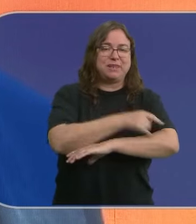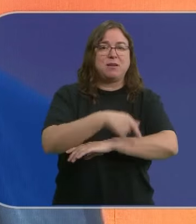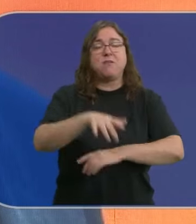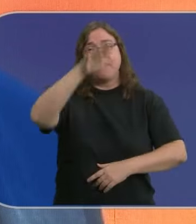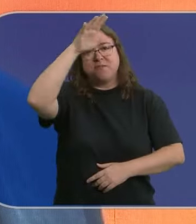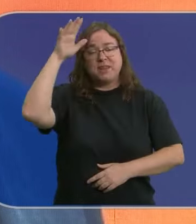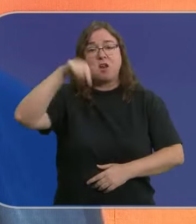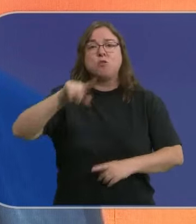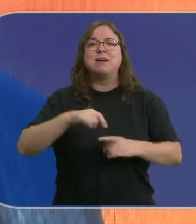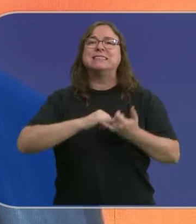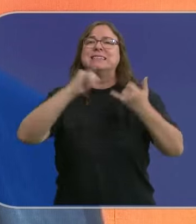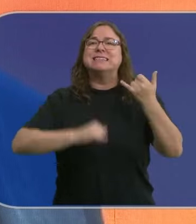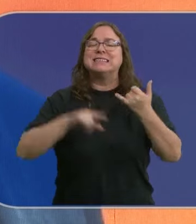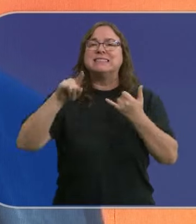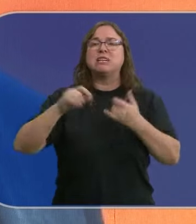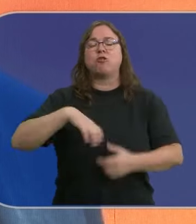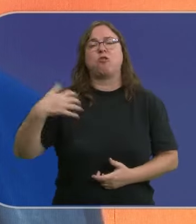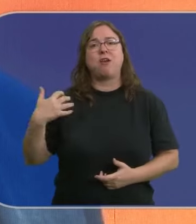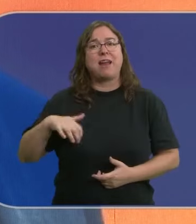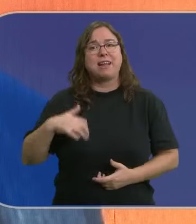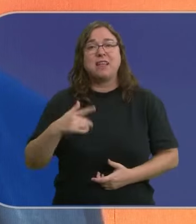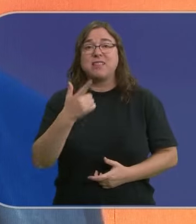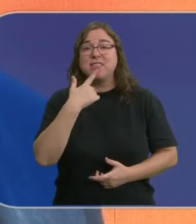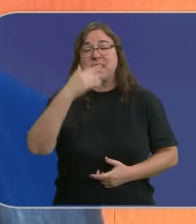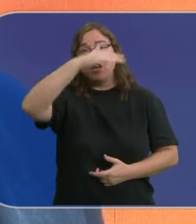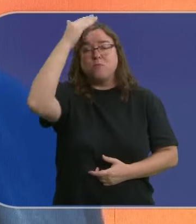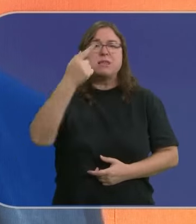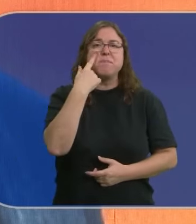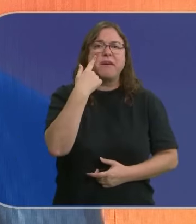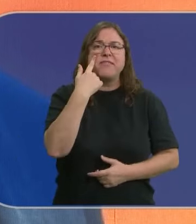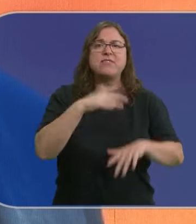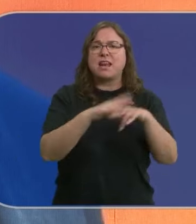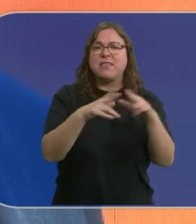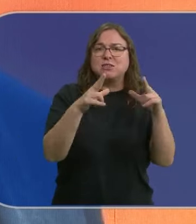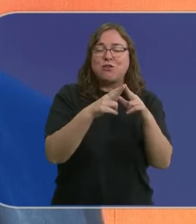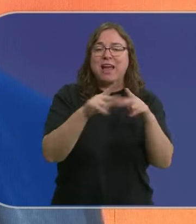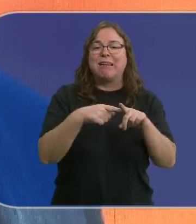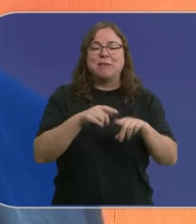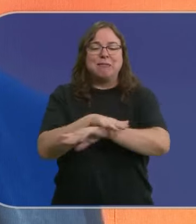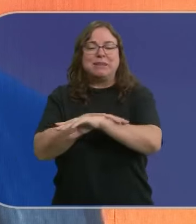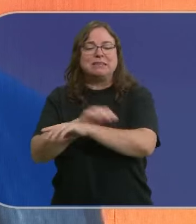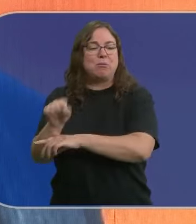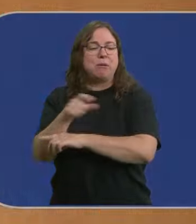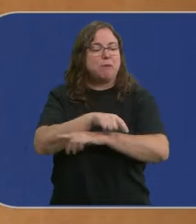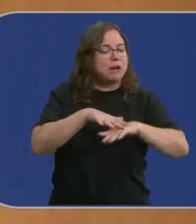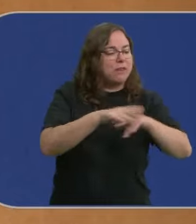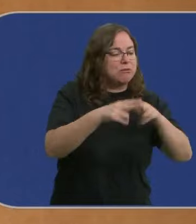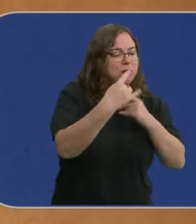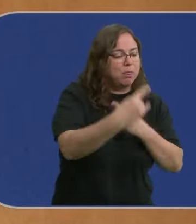y porque según los populares, Puente está más pendiente de las redes sociales y de sus apariciones en los medios que de gestionar su ministerio.